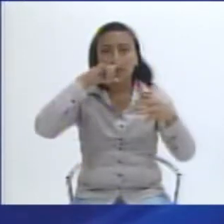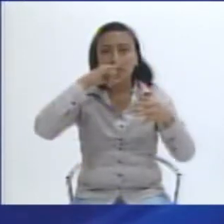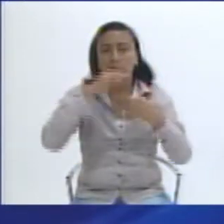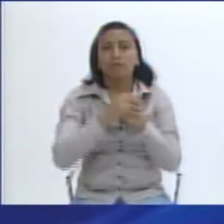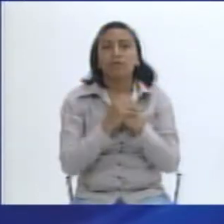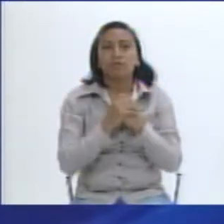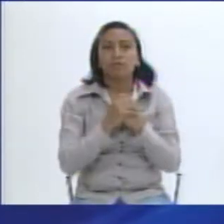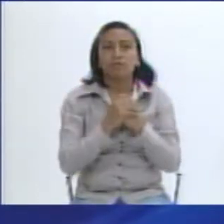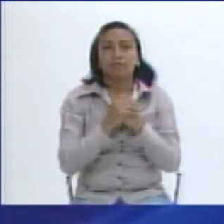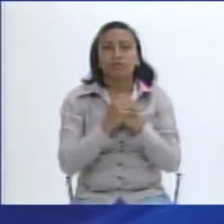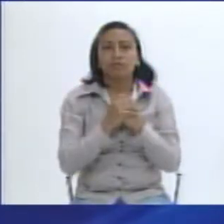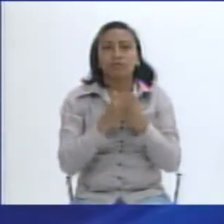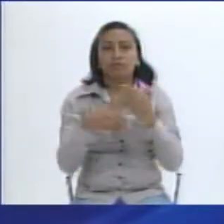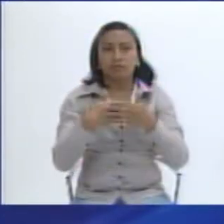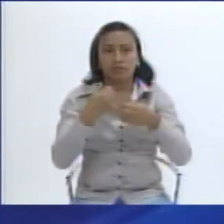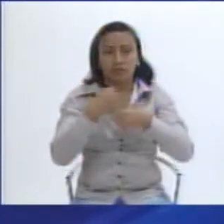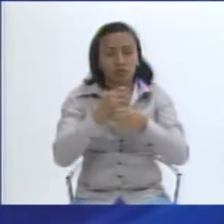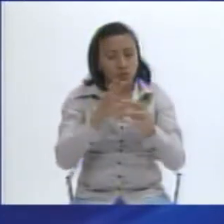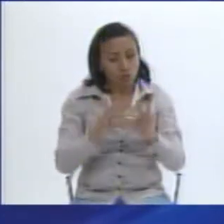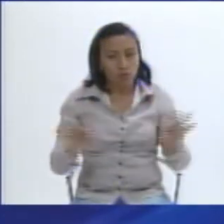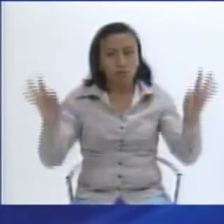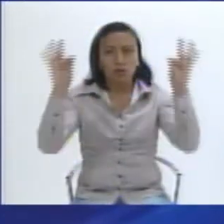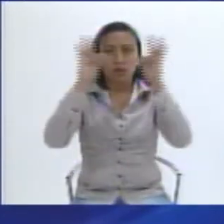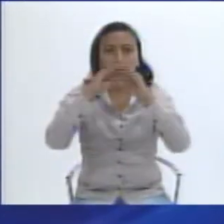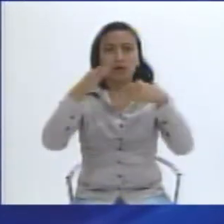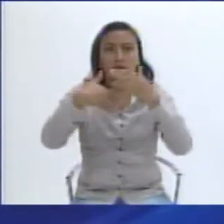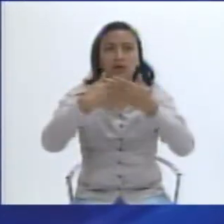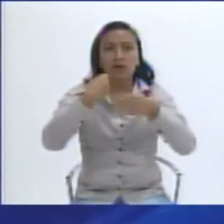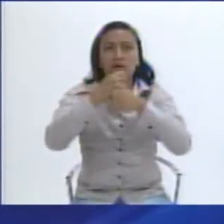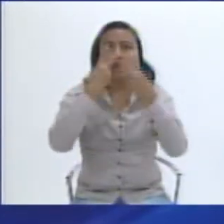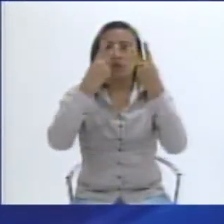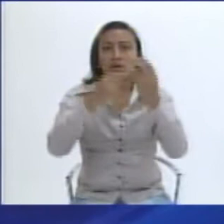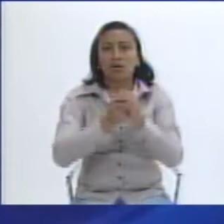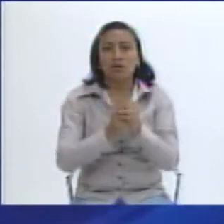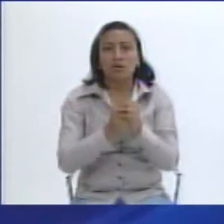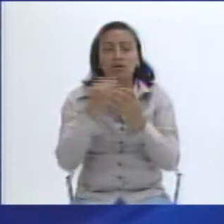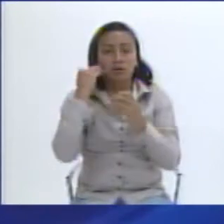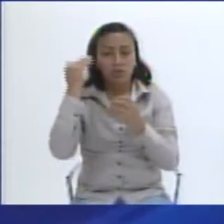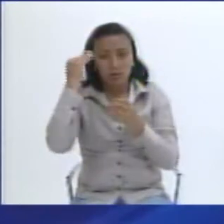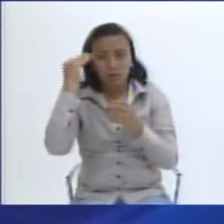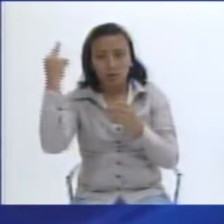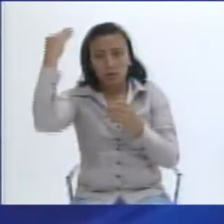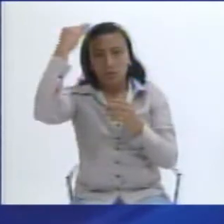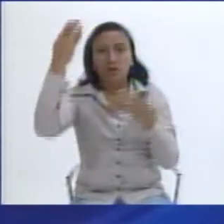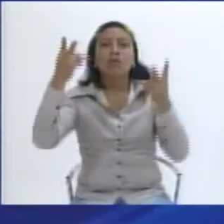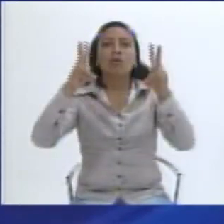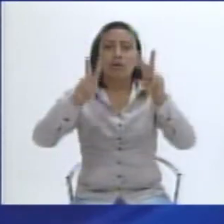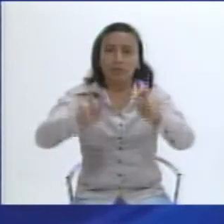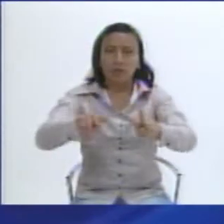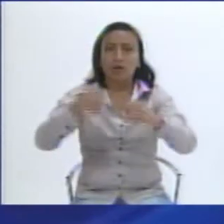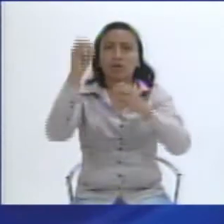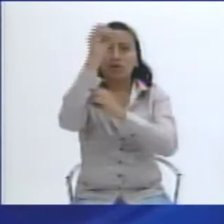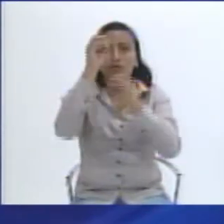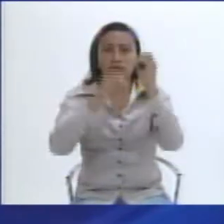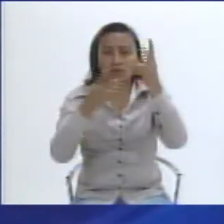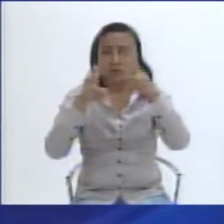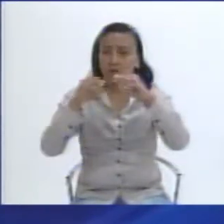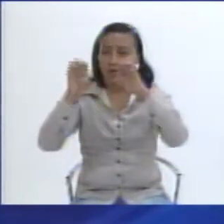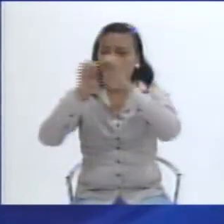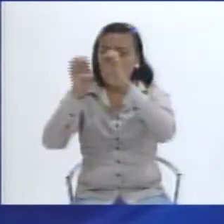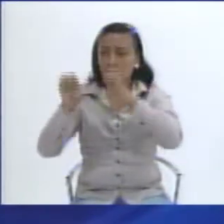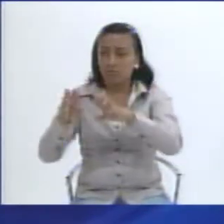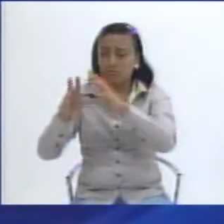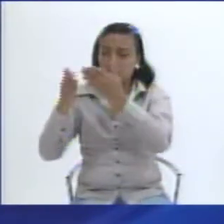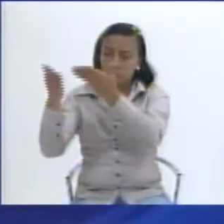el gobierno es importante. Lo mismo el Centro del Adulto Mayor, que también está dentro del convenio con el gobierno